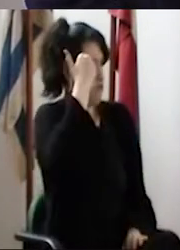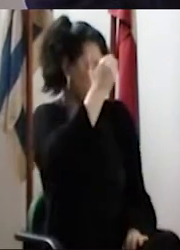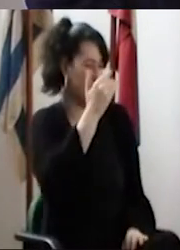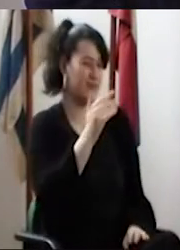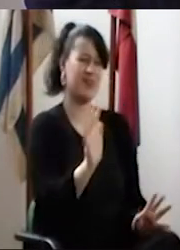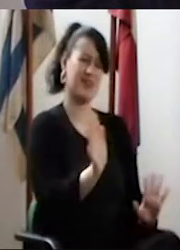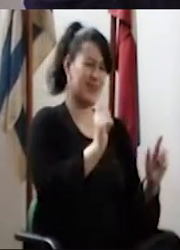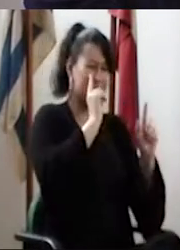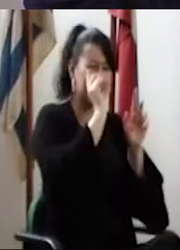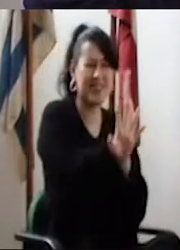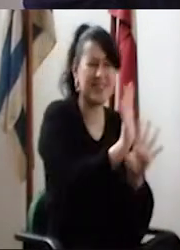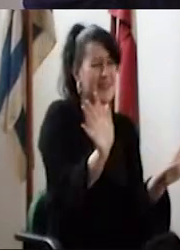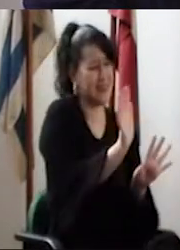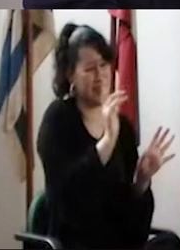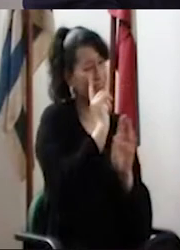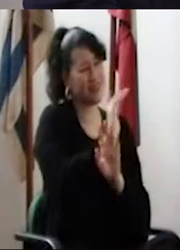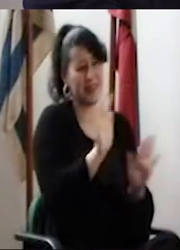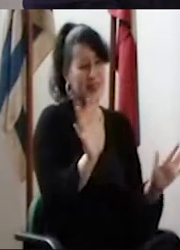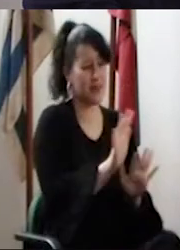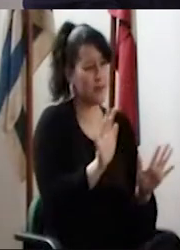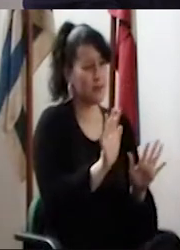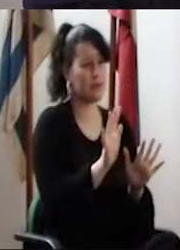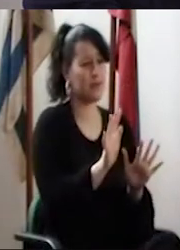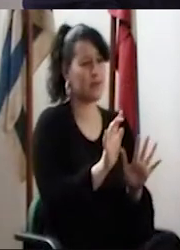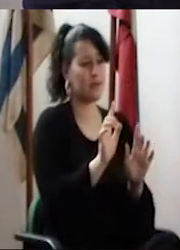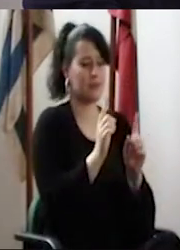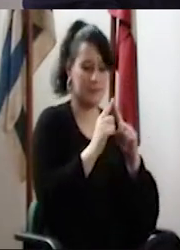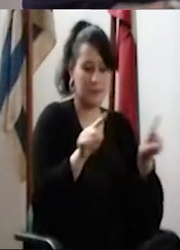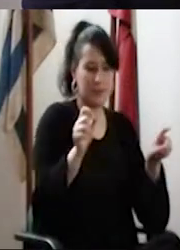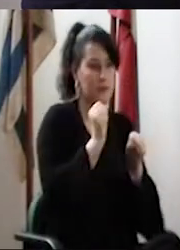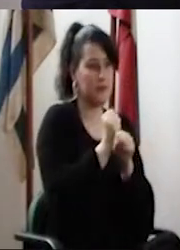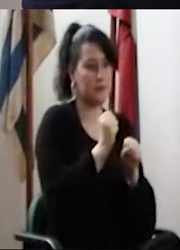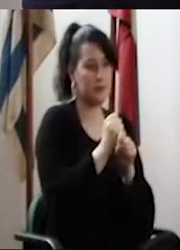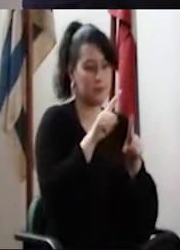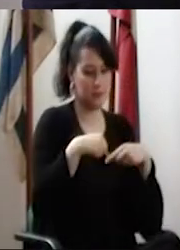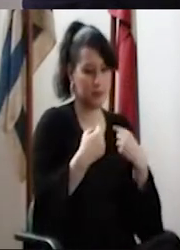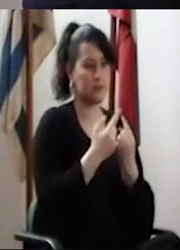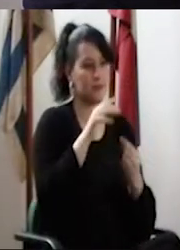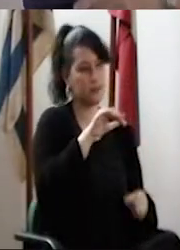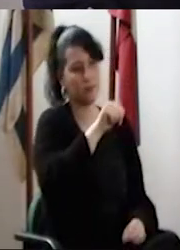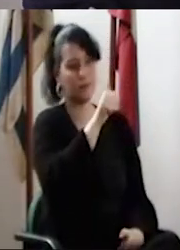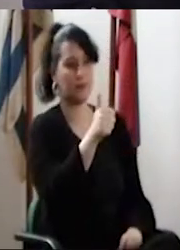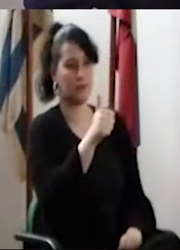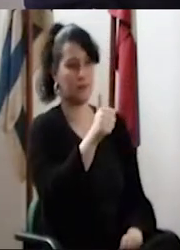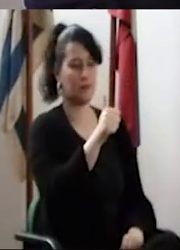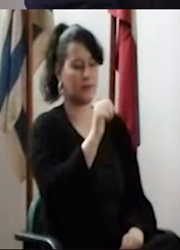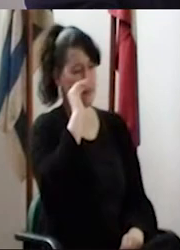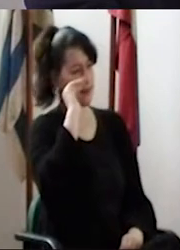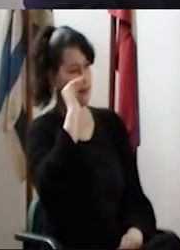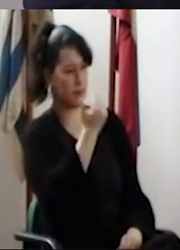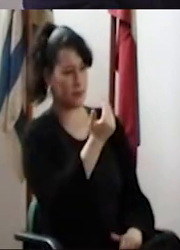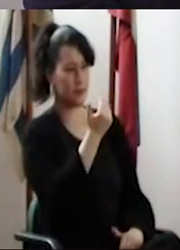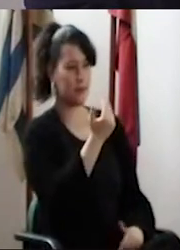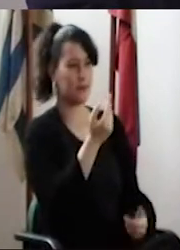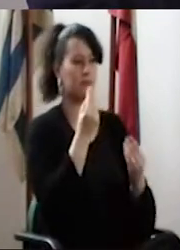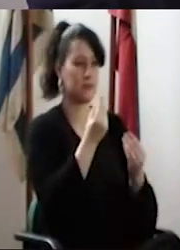un cargo docente. Y no tiene nada que ver. Son funciones diferentes. Si nosotros logramos avanzar en qué,